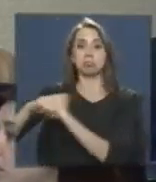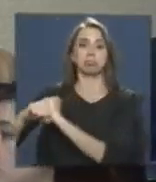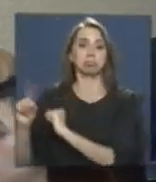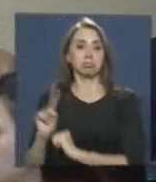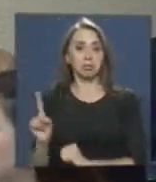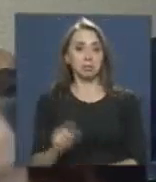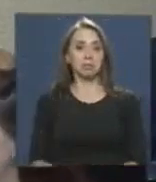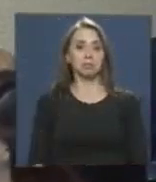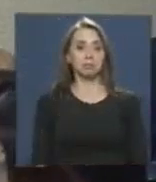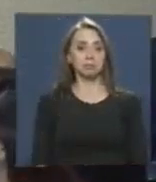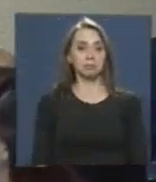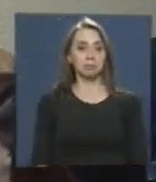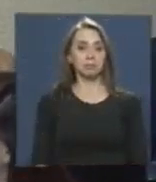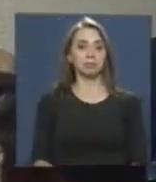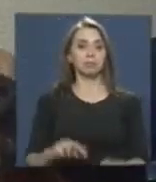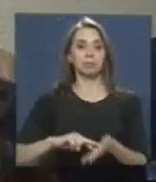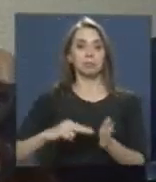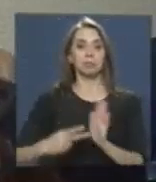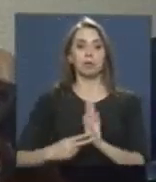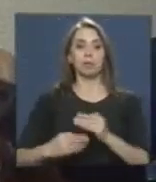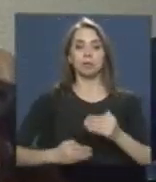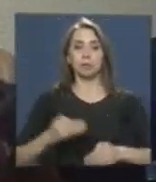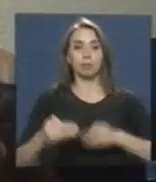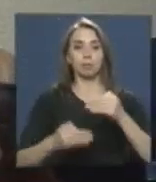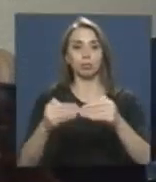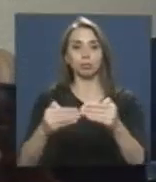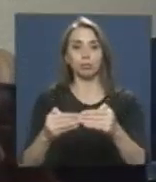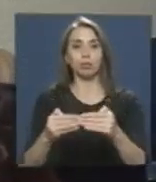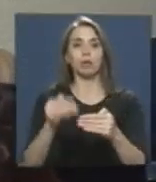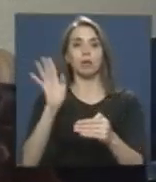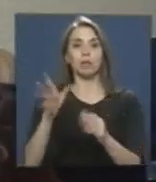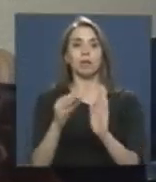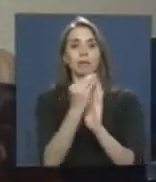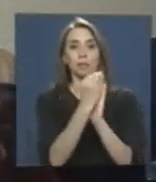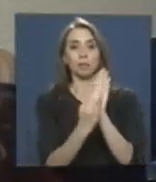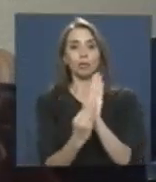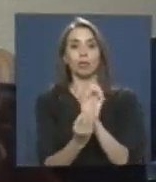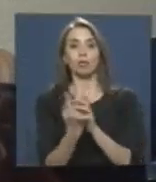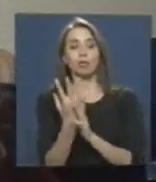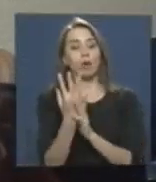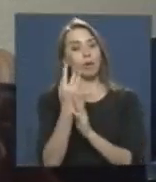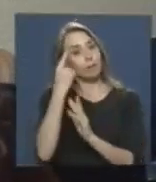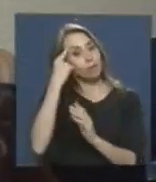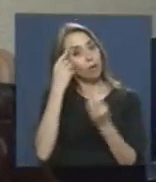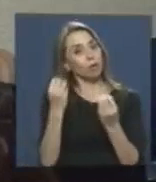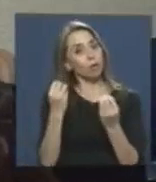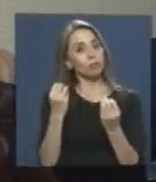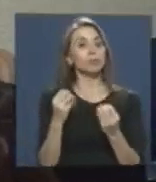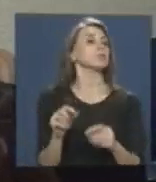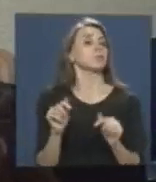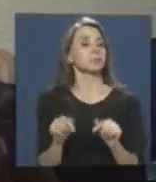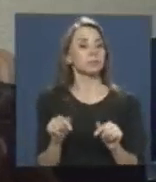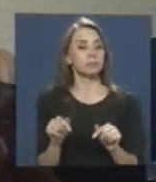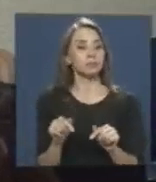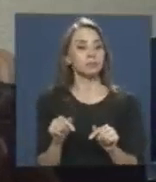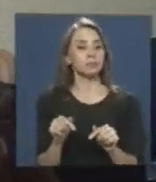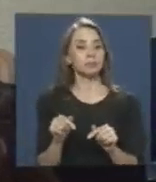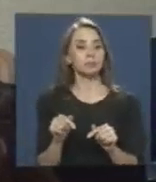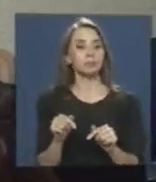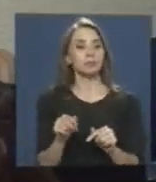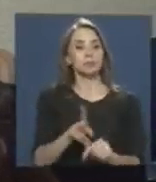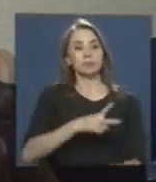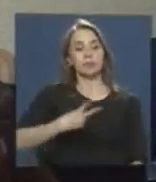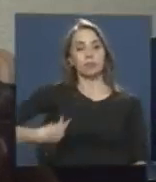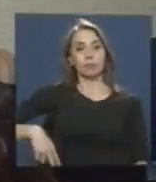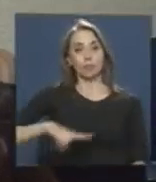hay un problema de procedimiento que creemos que deben incorporar nuevos criterios. Acá existe, a nuestro